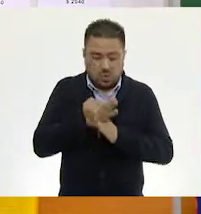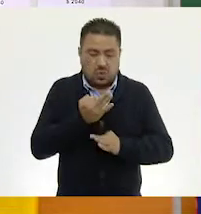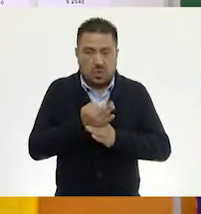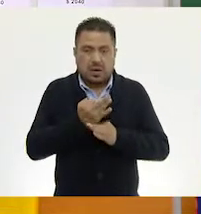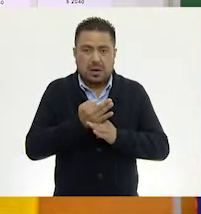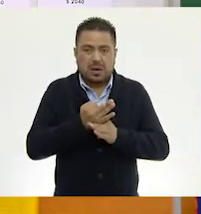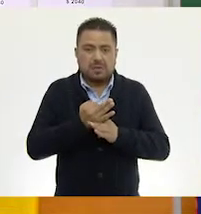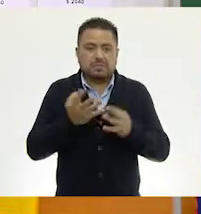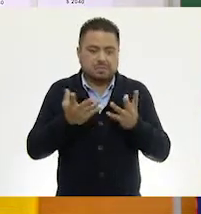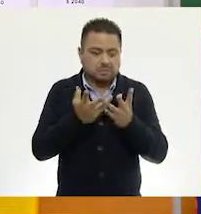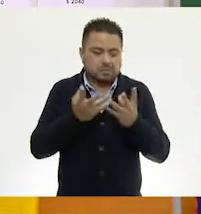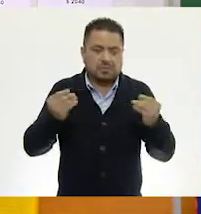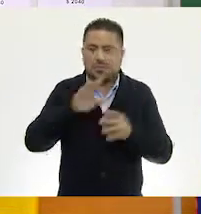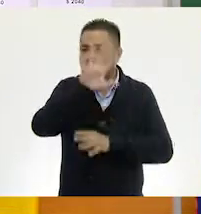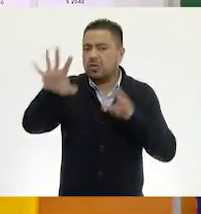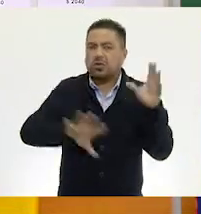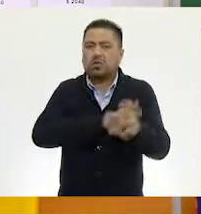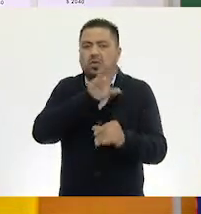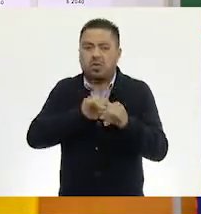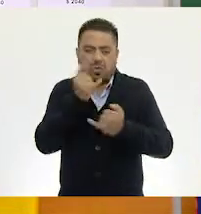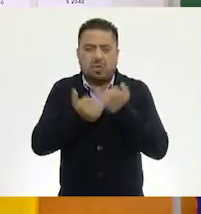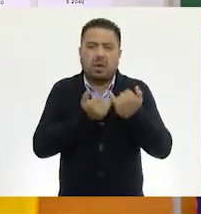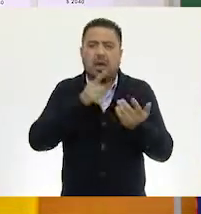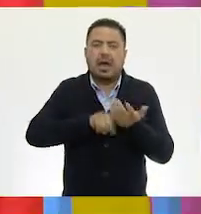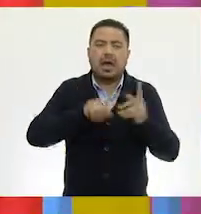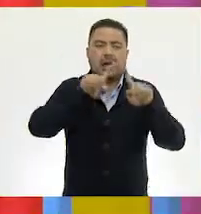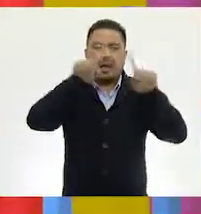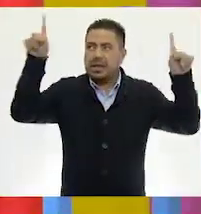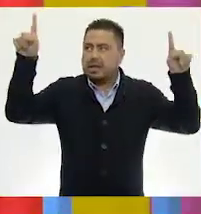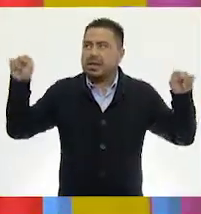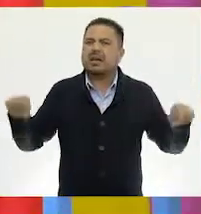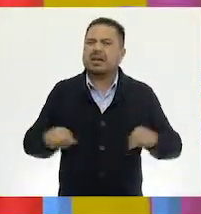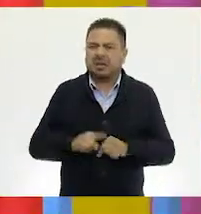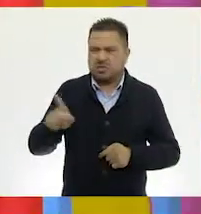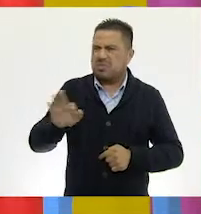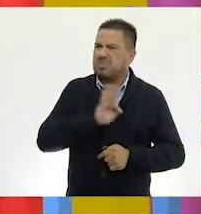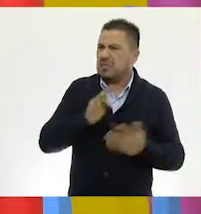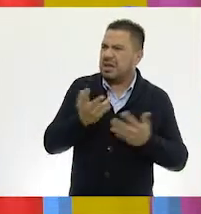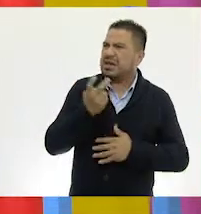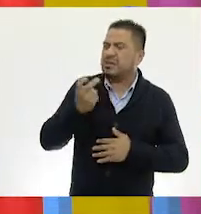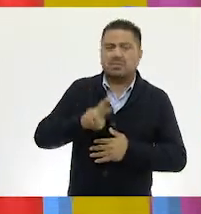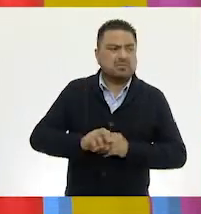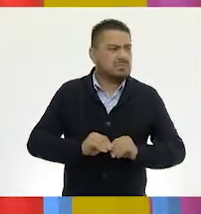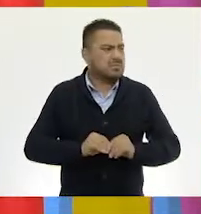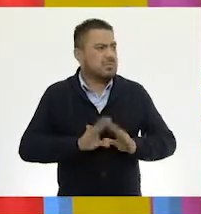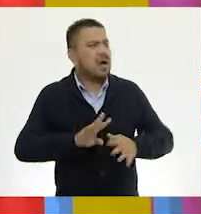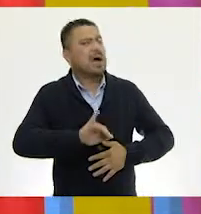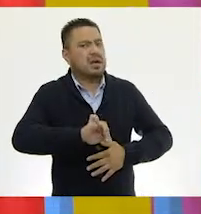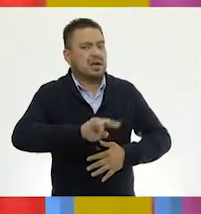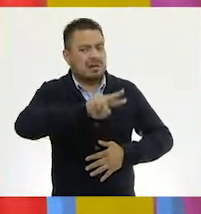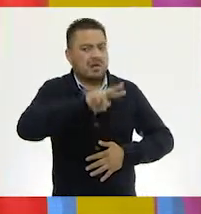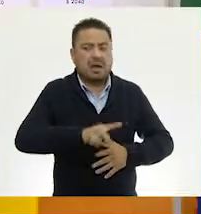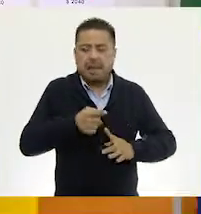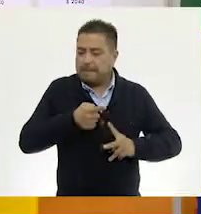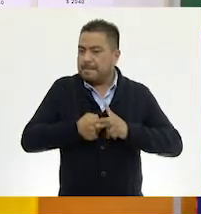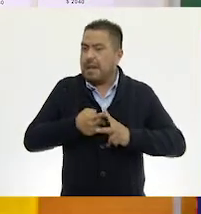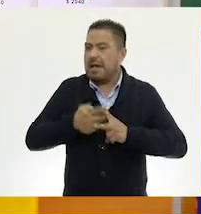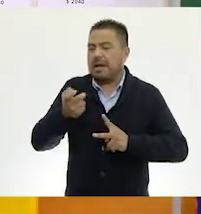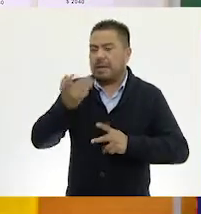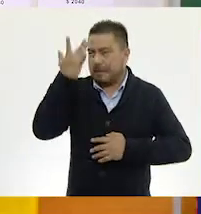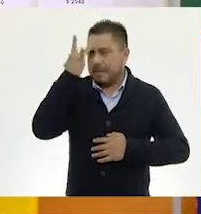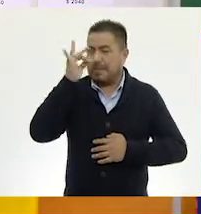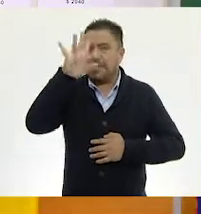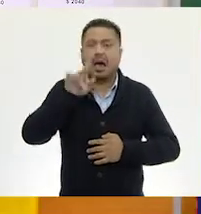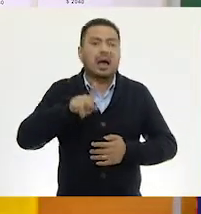desaparecer todos los juguetes que están en el pizarrón. ¿A poco puedes hacer eso? Claro, de verdad. Recuerda que yo te he dicho que las matemáticas son